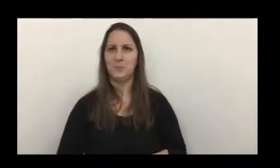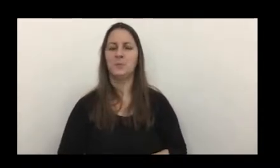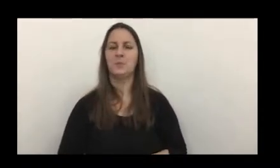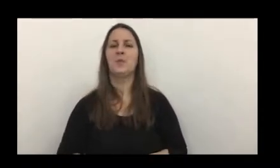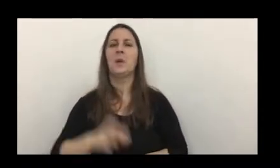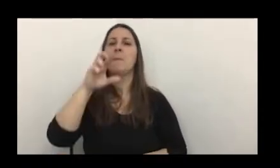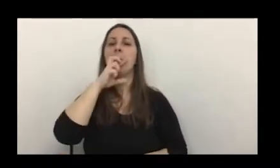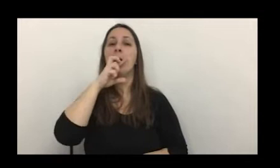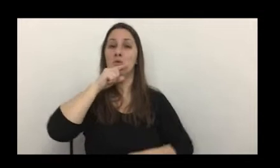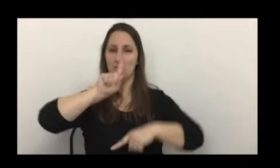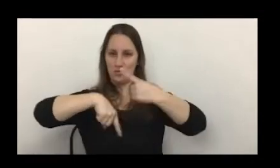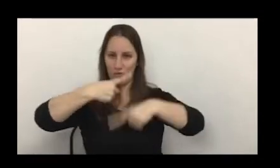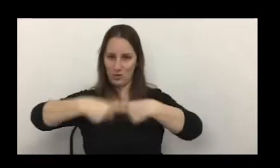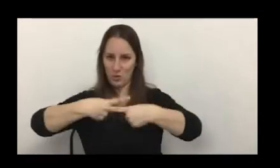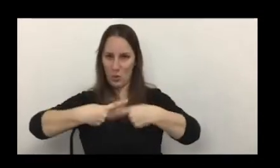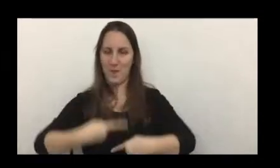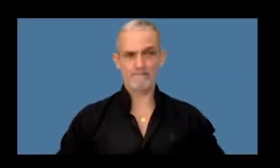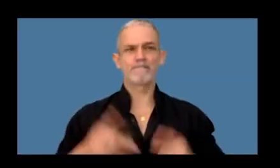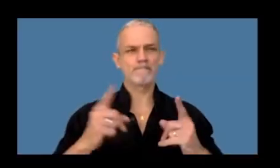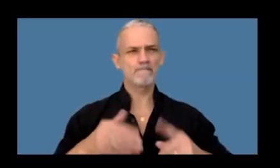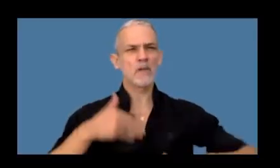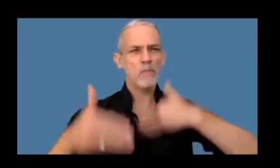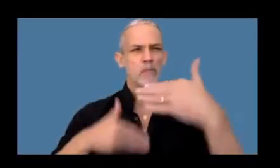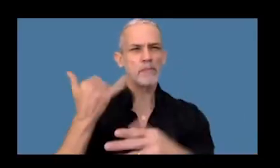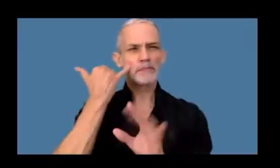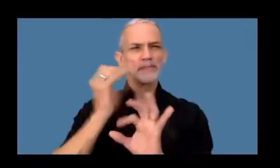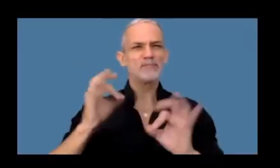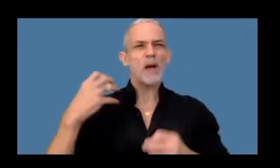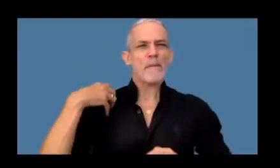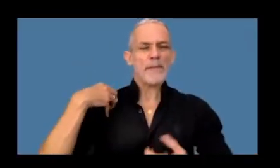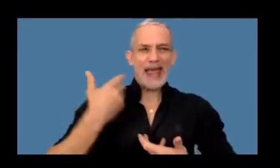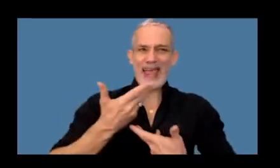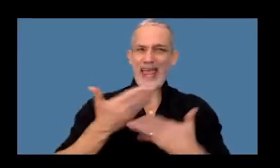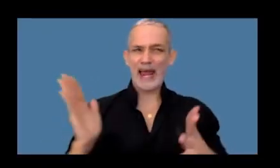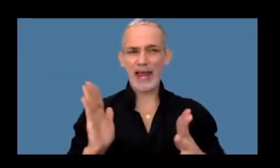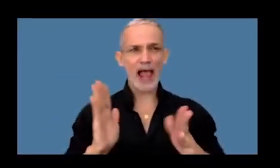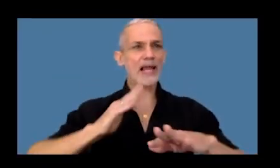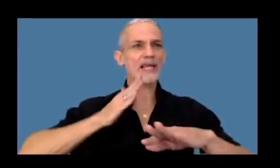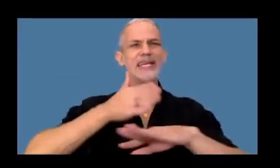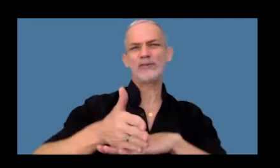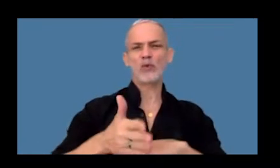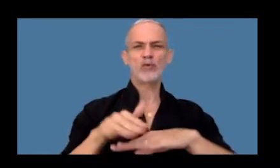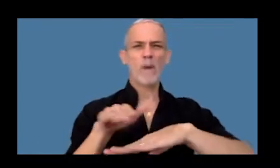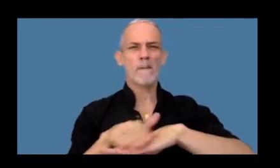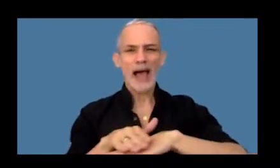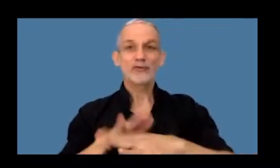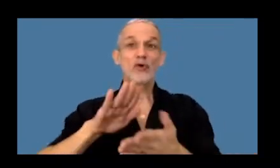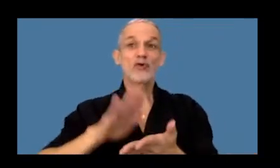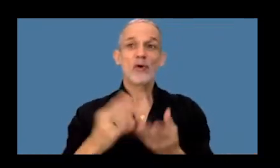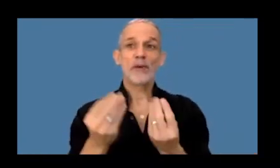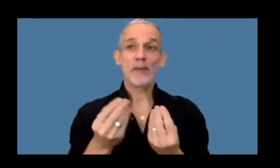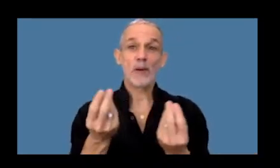Avanzado que fue una cuestión general ¿Sí? E introductoria sobre las